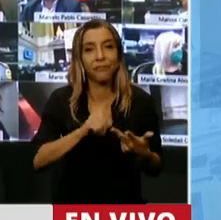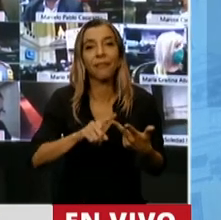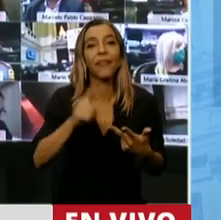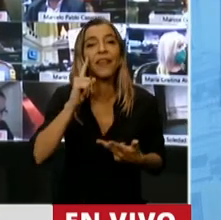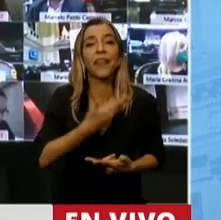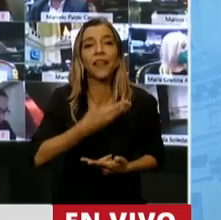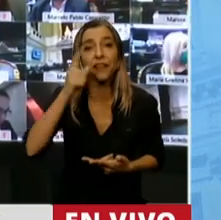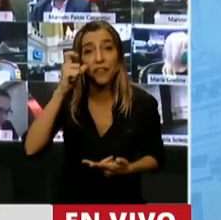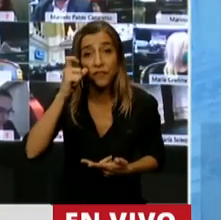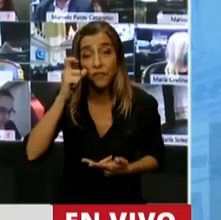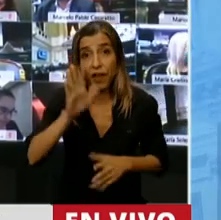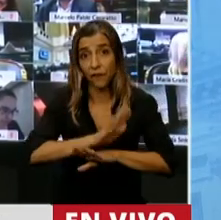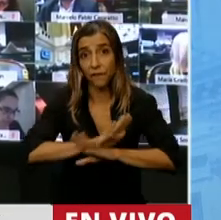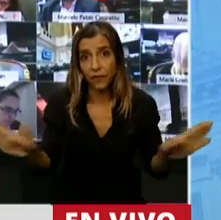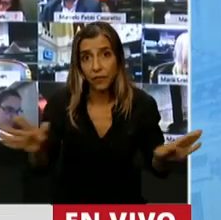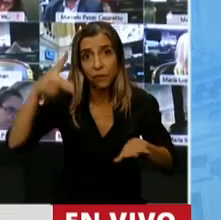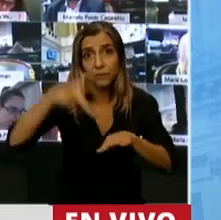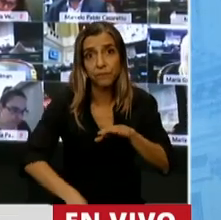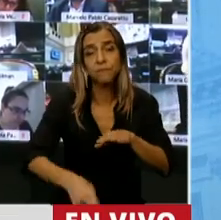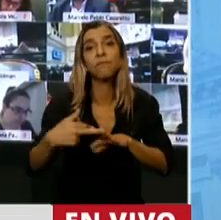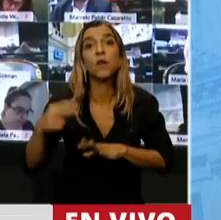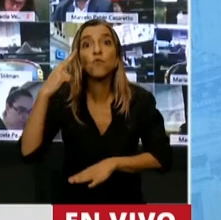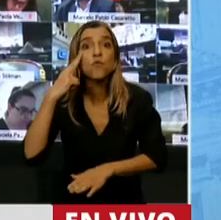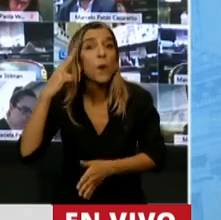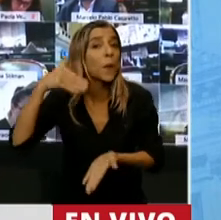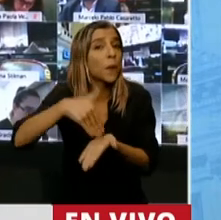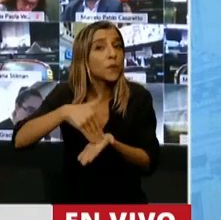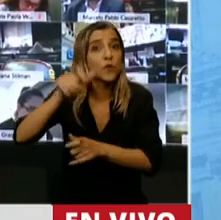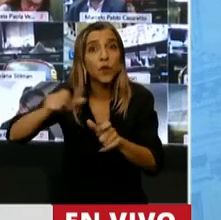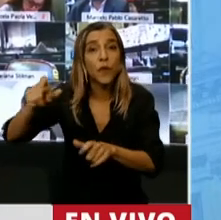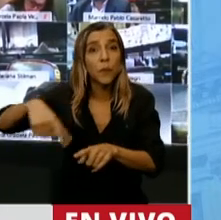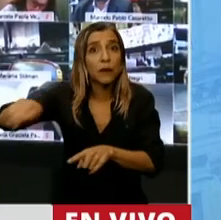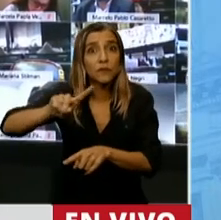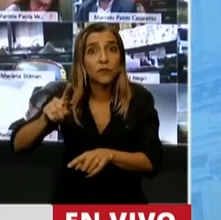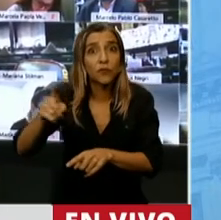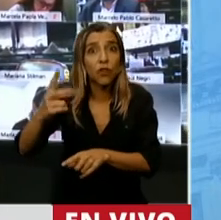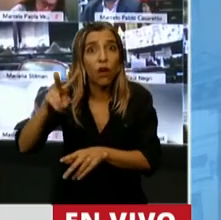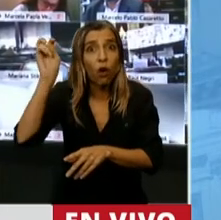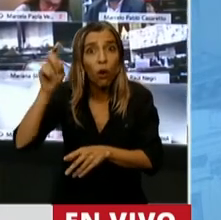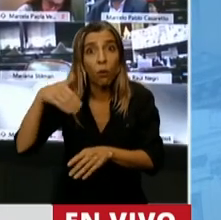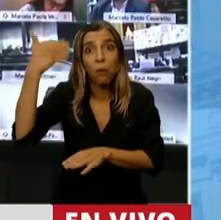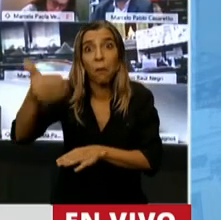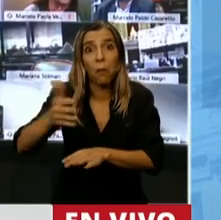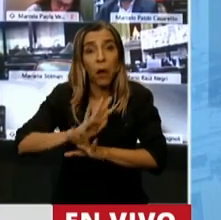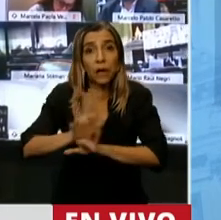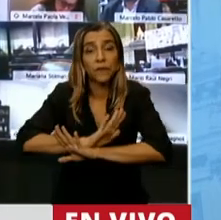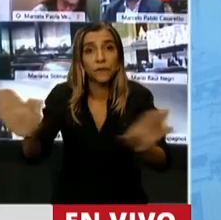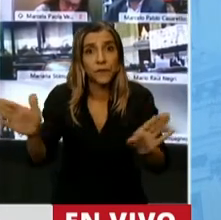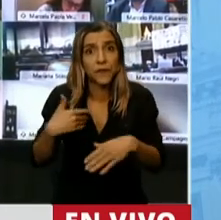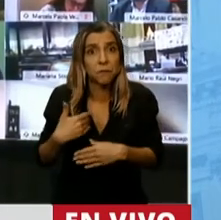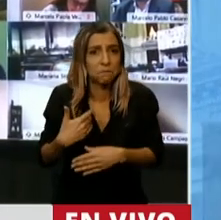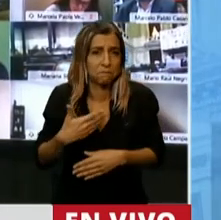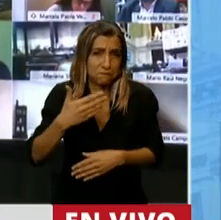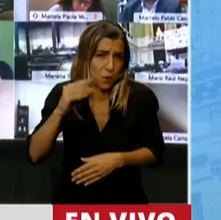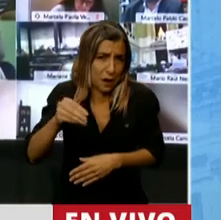9 millones de personas. Hemos cuestionado de que el IFE era insuficiente porque terminó siendo de 5.000 pesos mensuales para